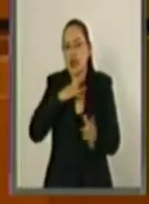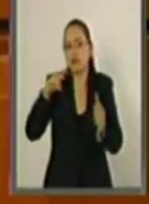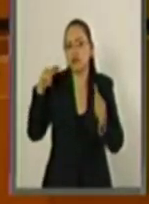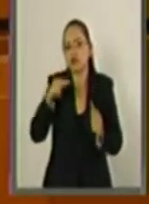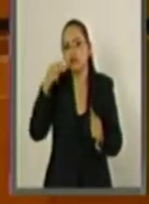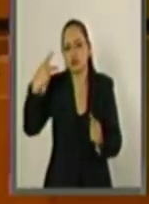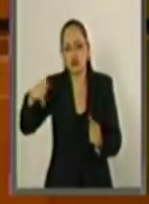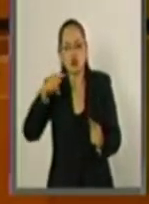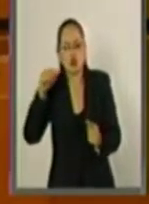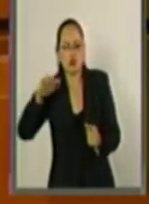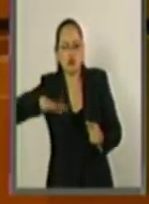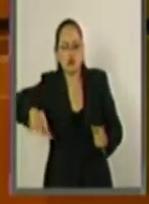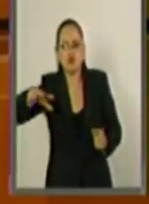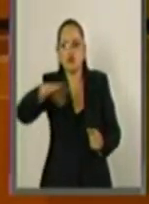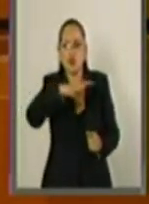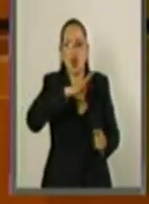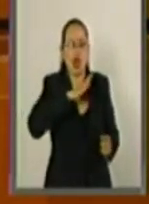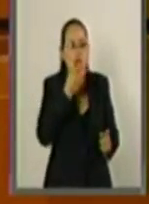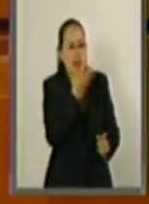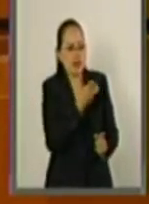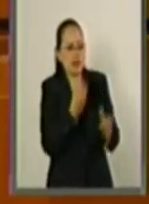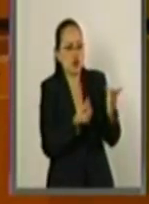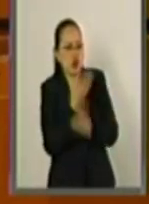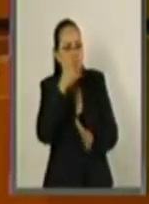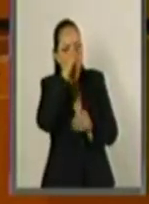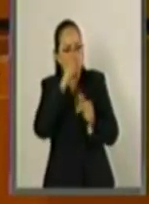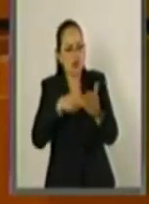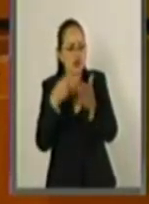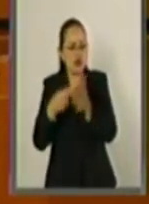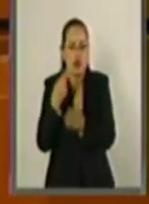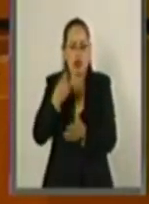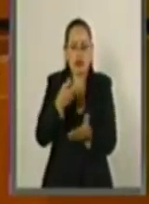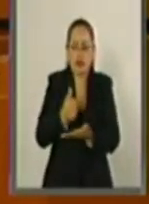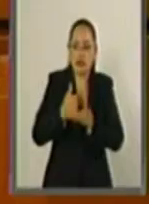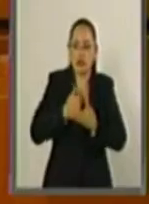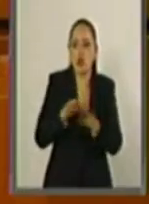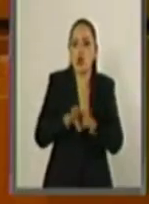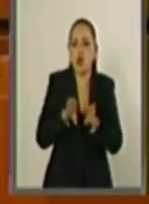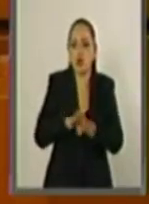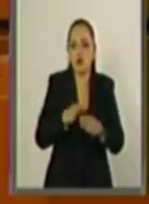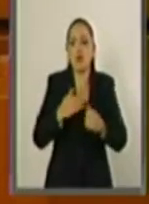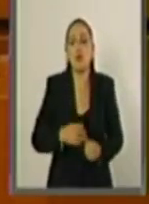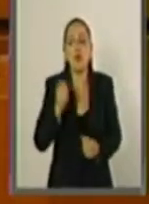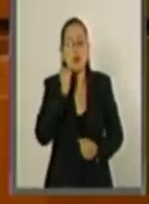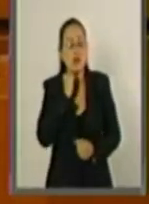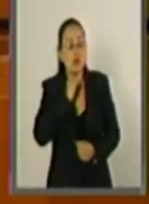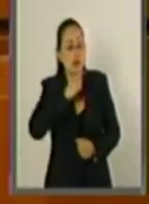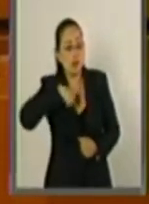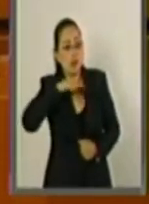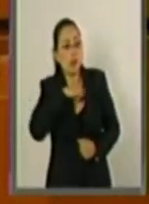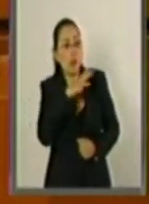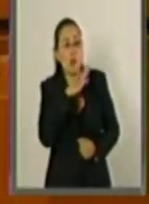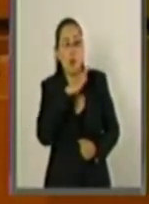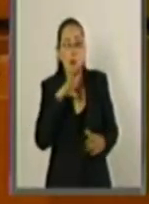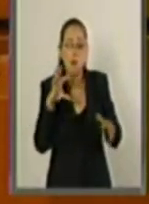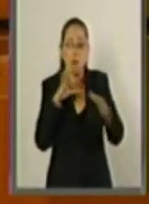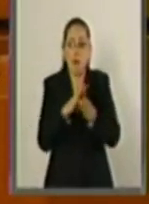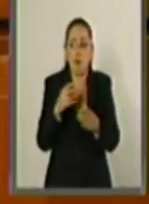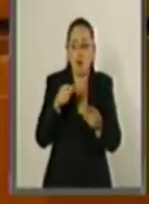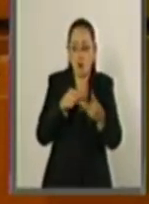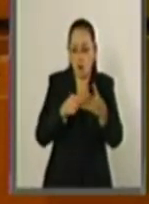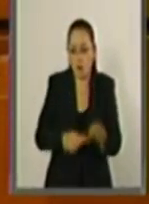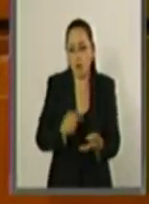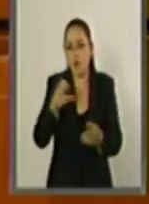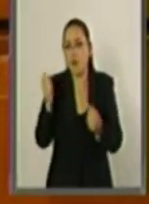desde sus respectivos ámbitos les ofrece este nuevo instrumento. Así, los senadores pudimos apreciar consenso sobre lo siguiente.